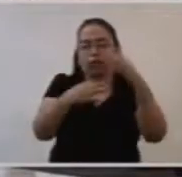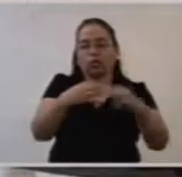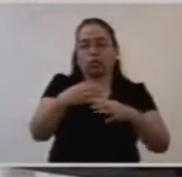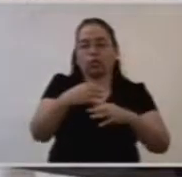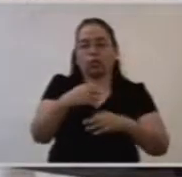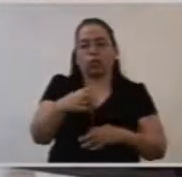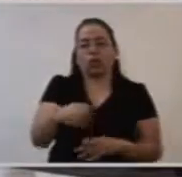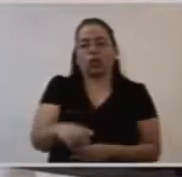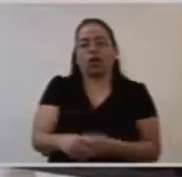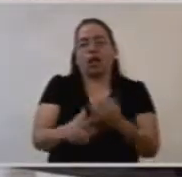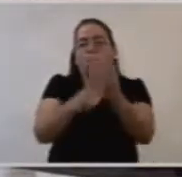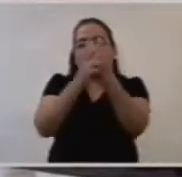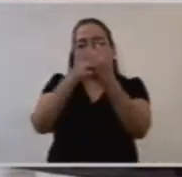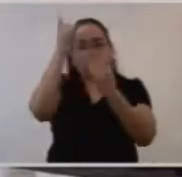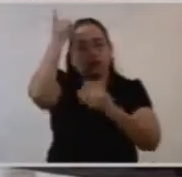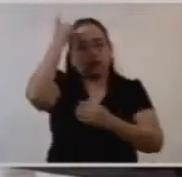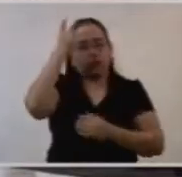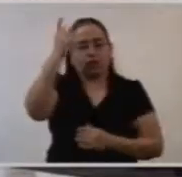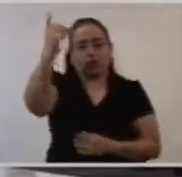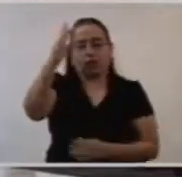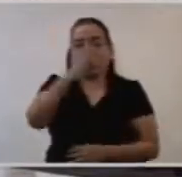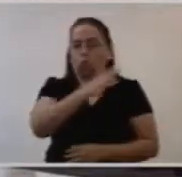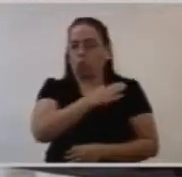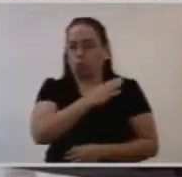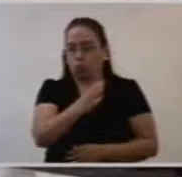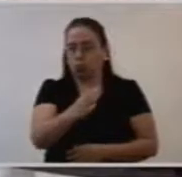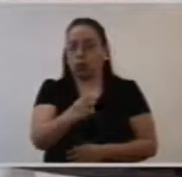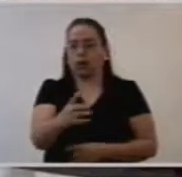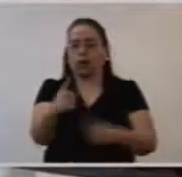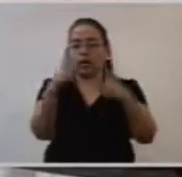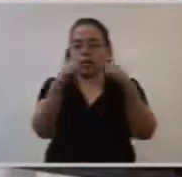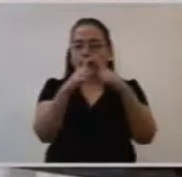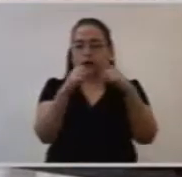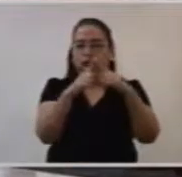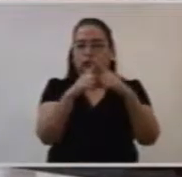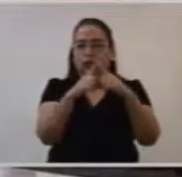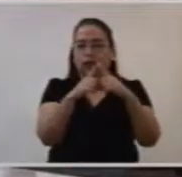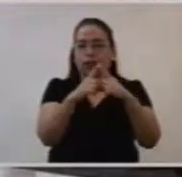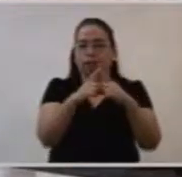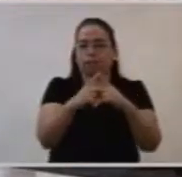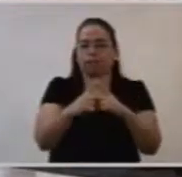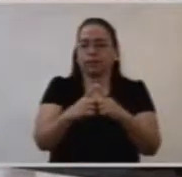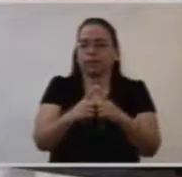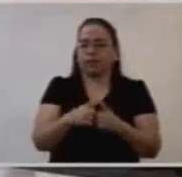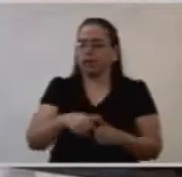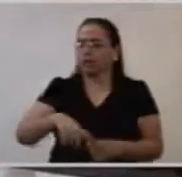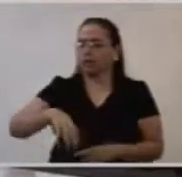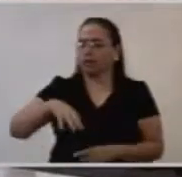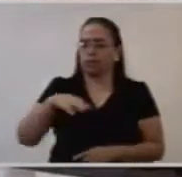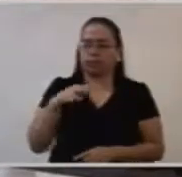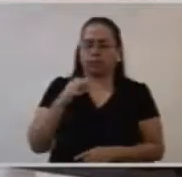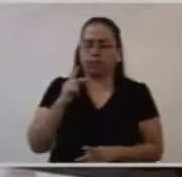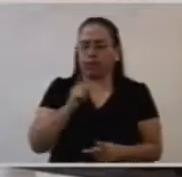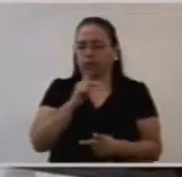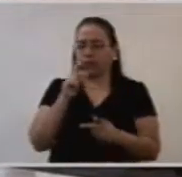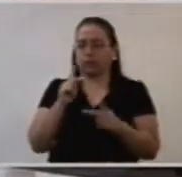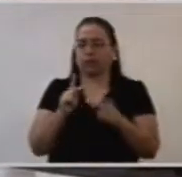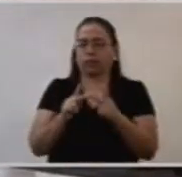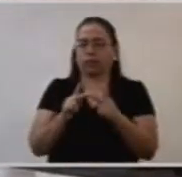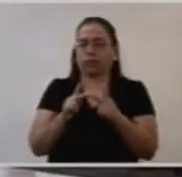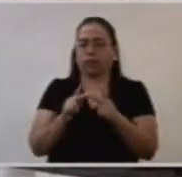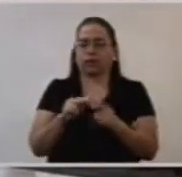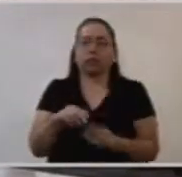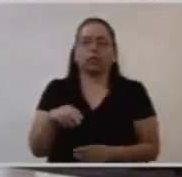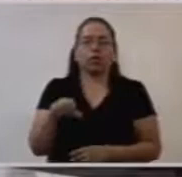con prudencia, continuo, con precisión, en este